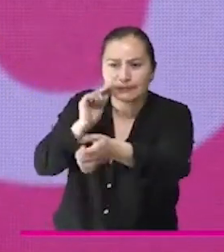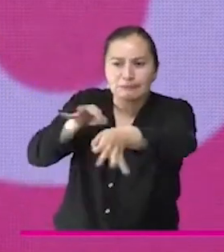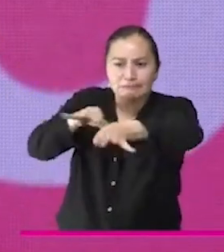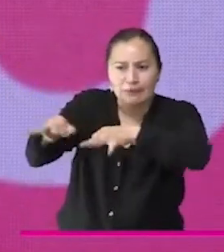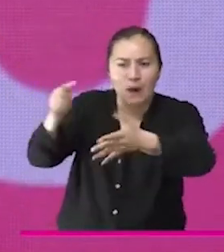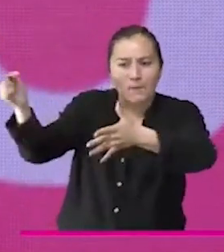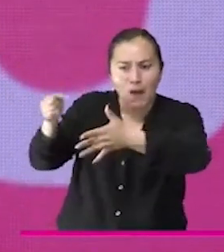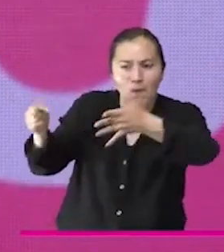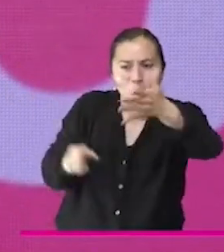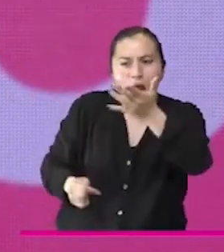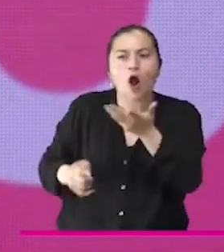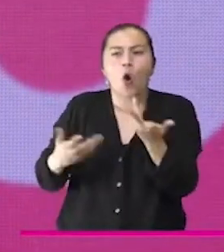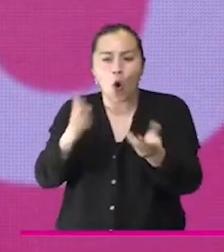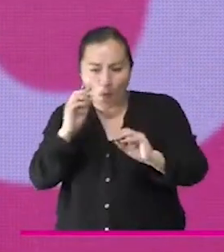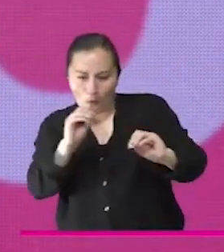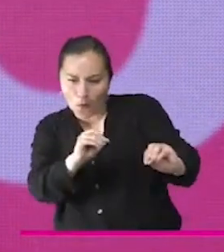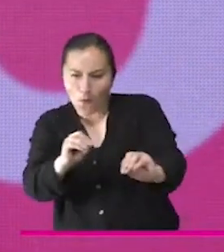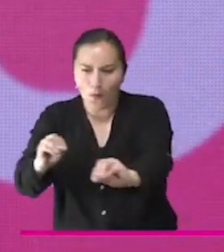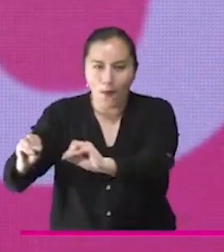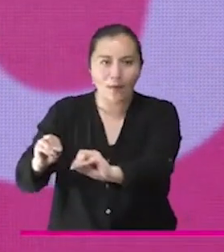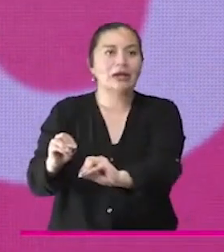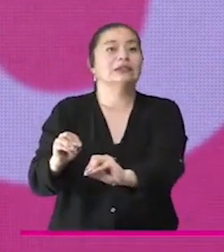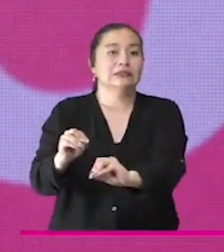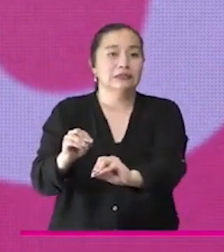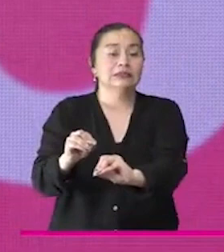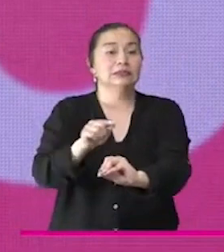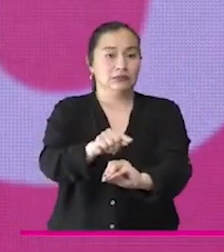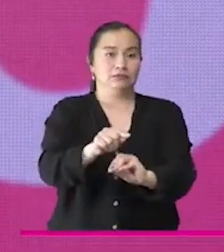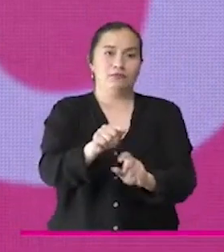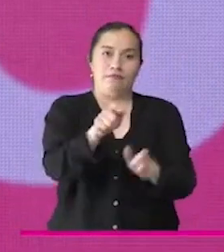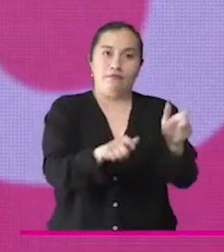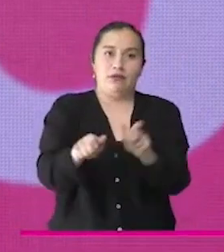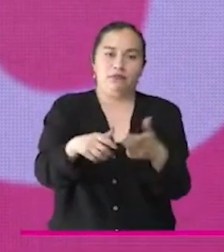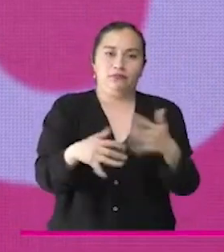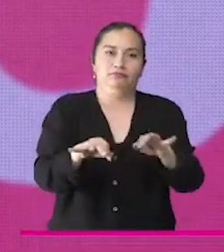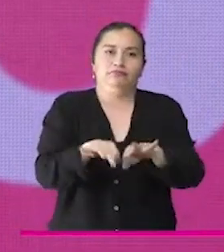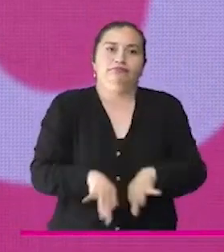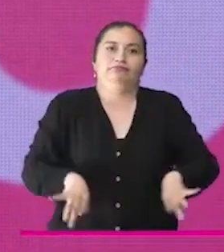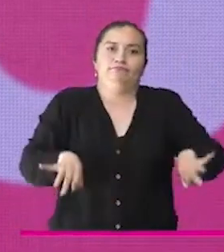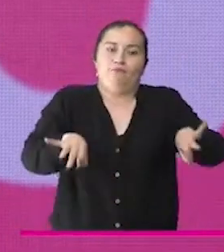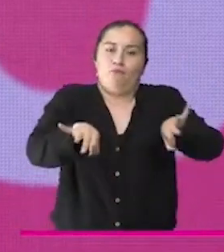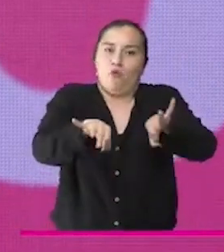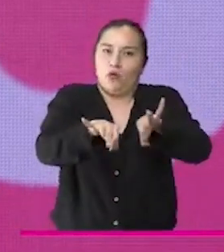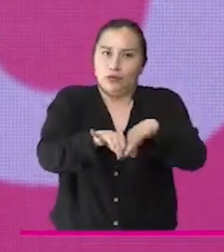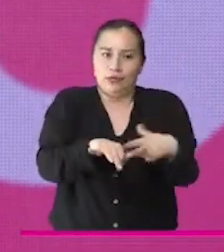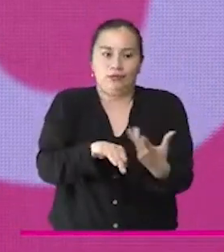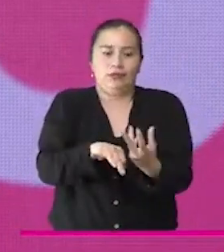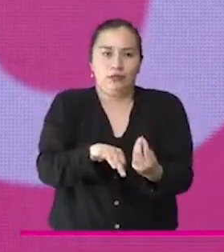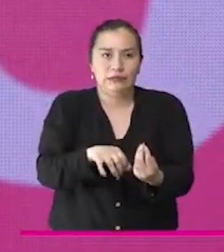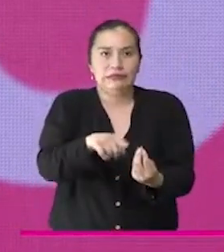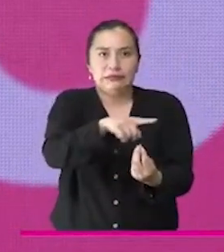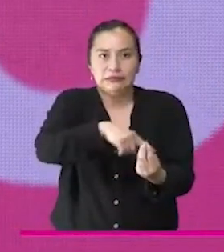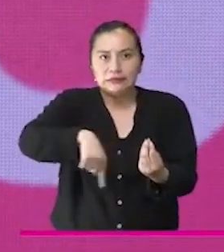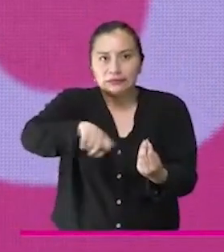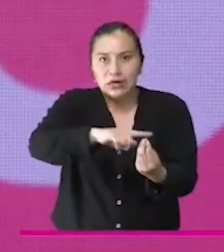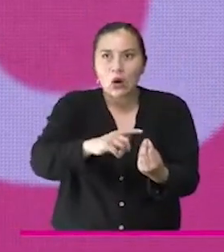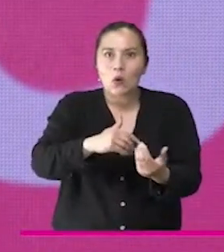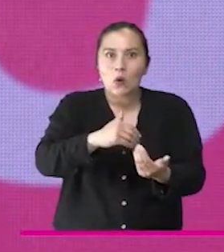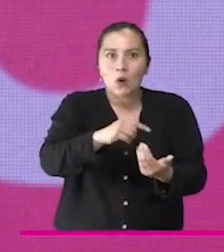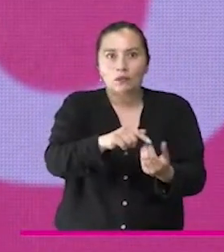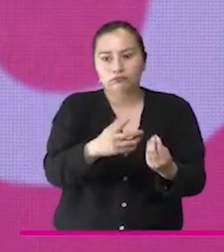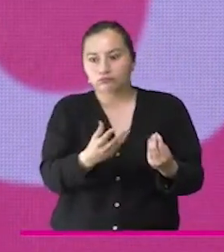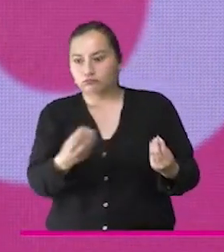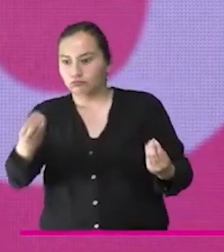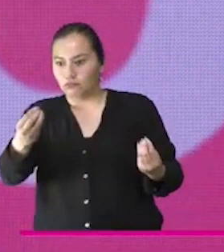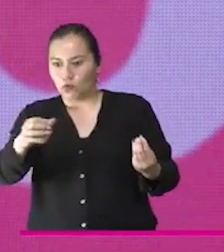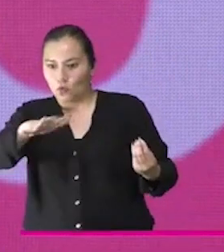crianza por ejemplo. Por supuesto una población muy importante y que cada vez representa más en relación con el total de la